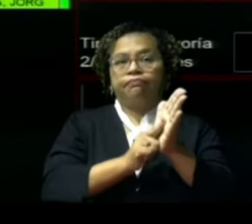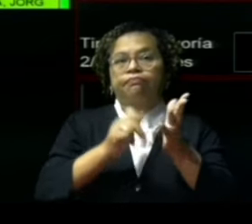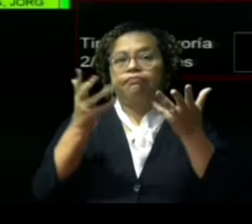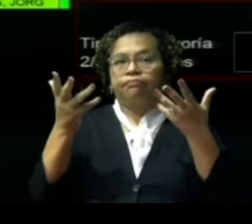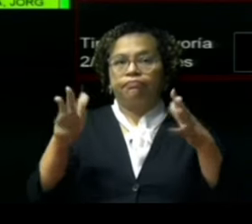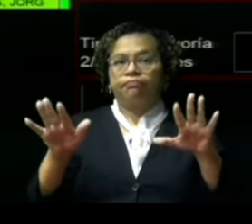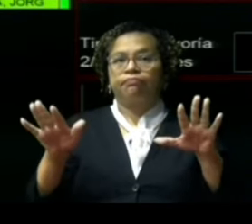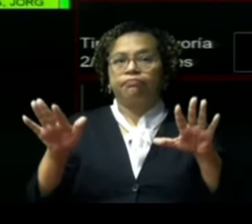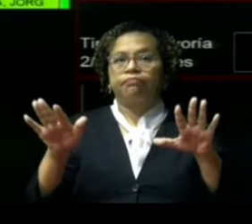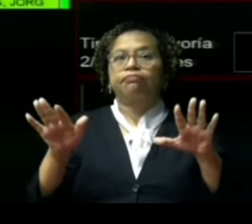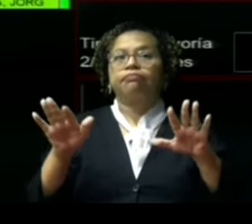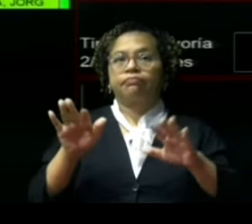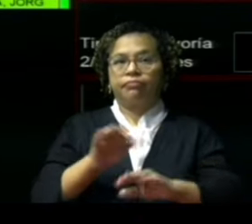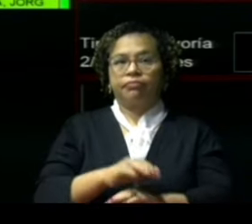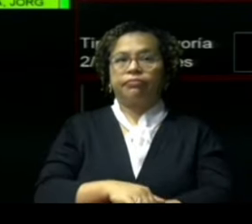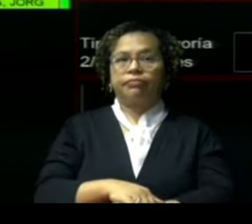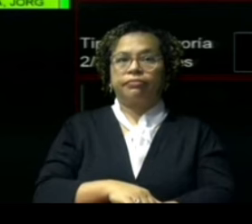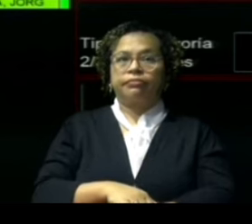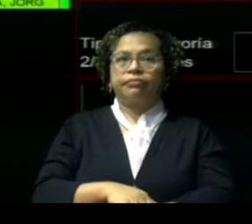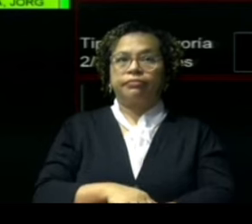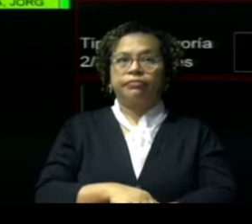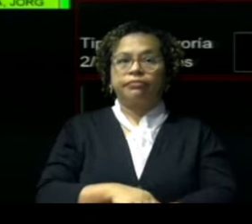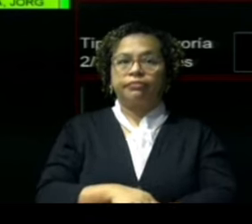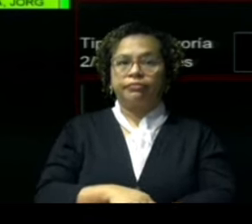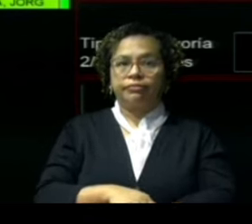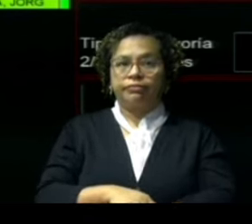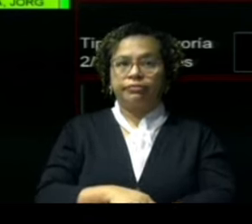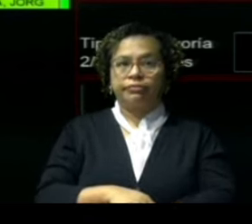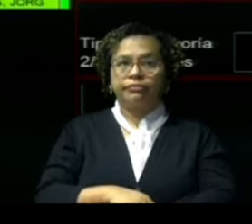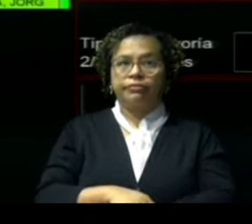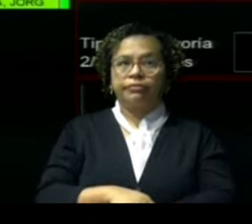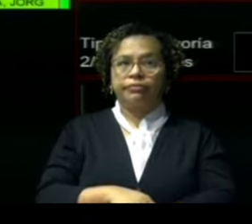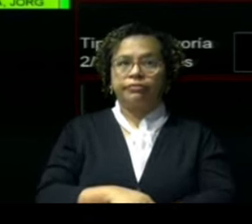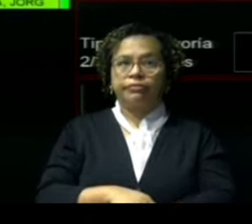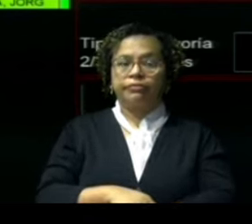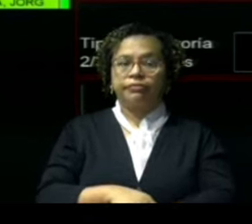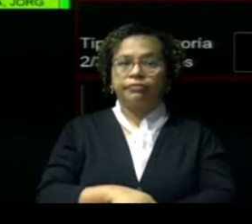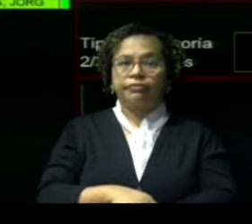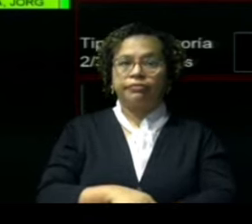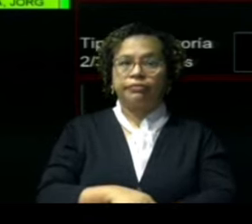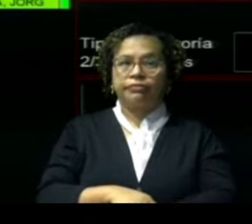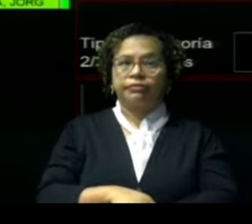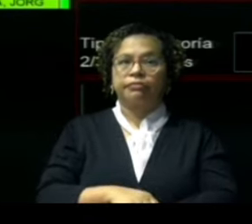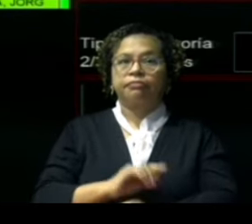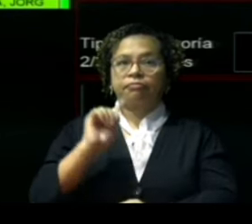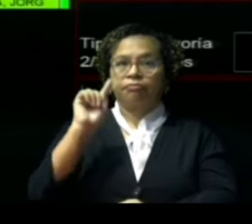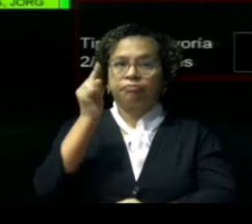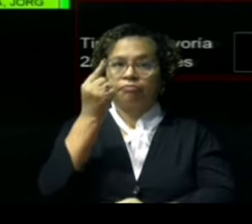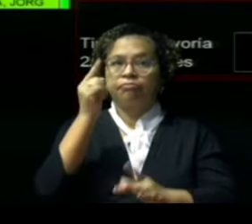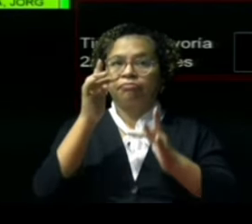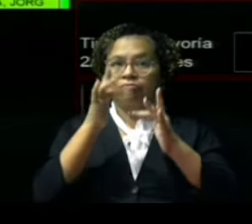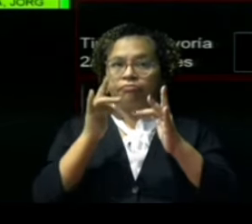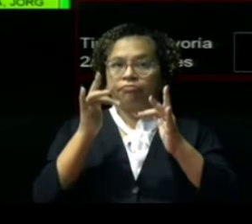Que solo le falta ser remitido al Poder Ejecutivo.